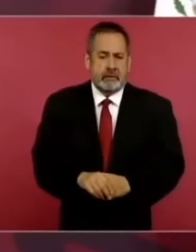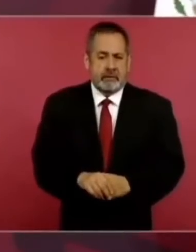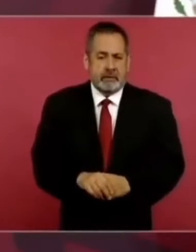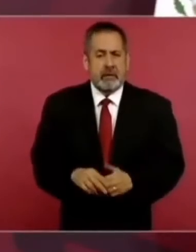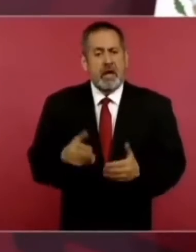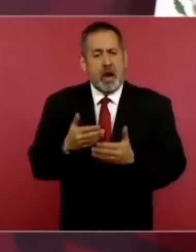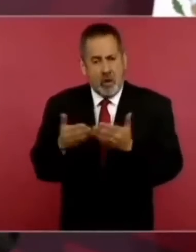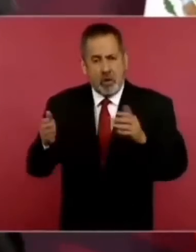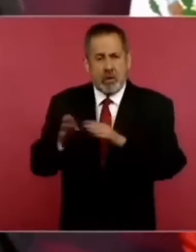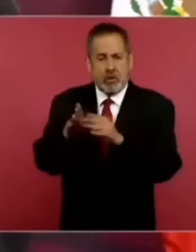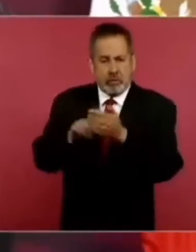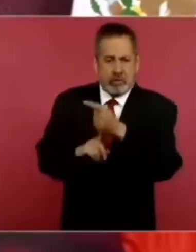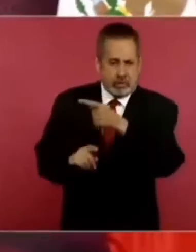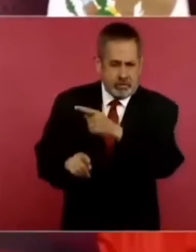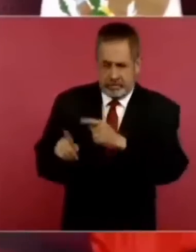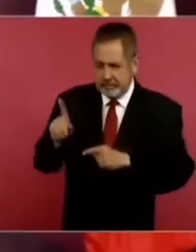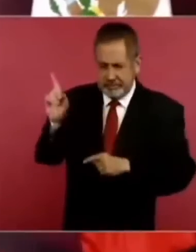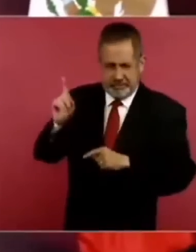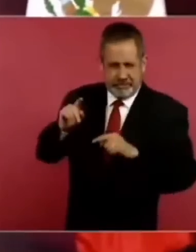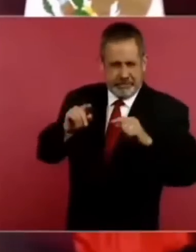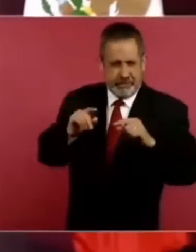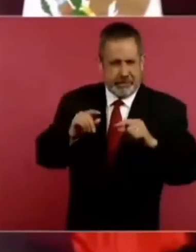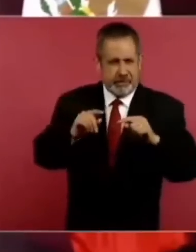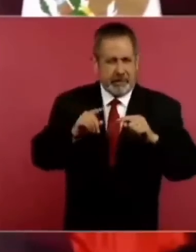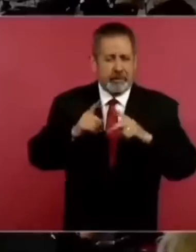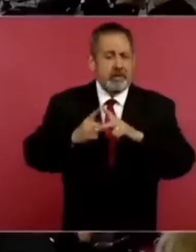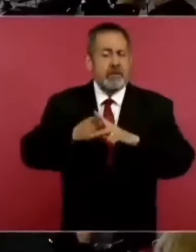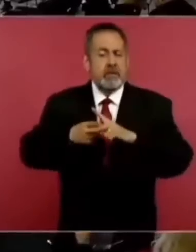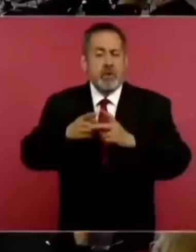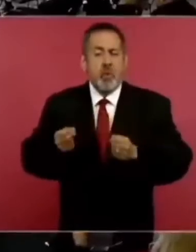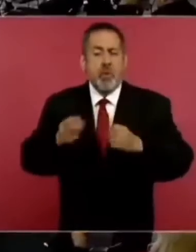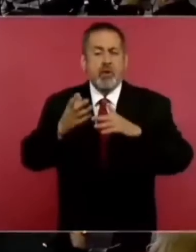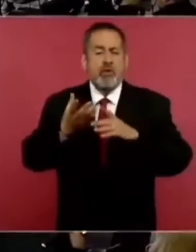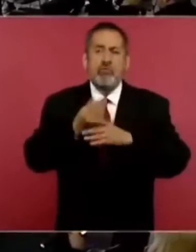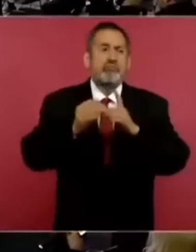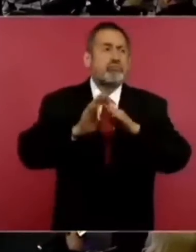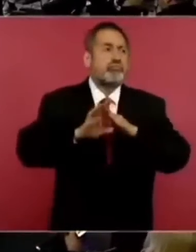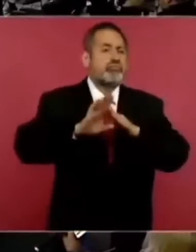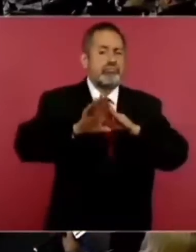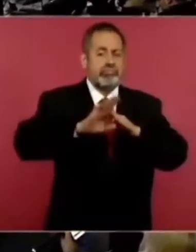estamos viendo esto de la migración de Venezuela